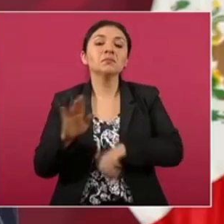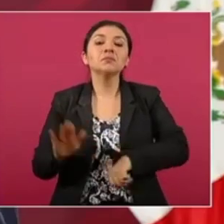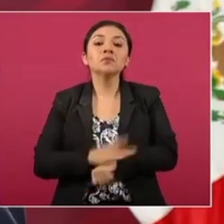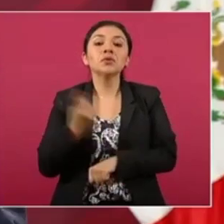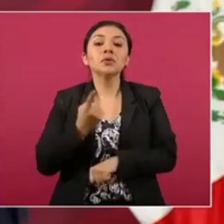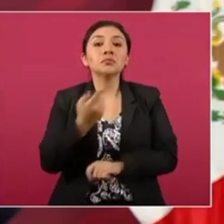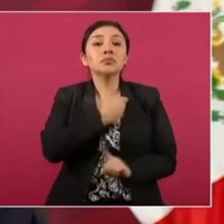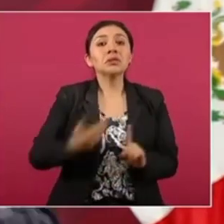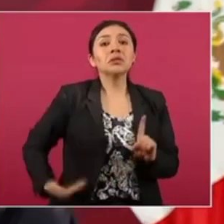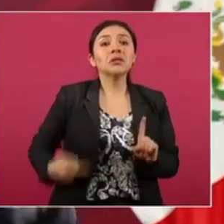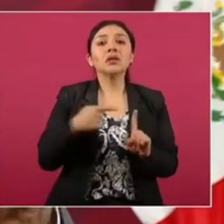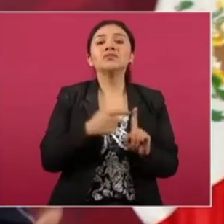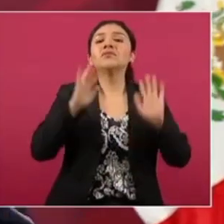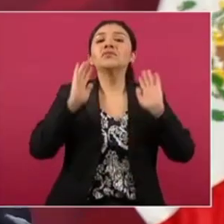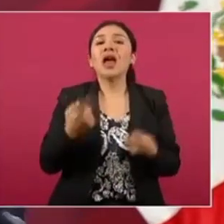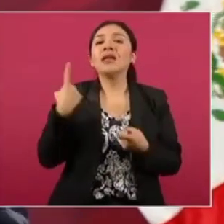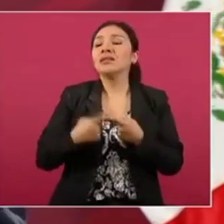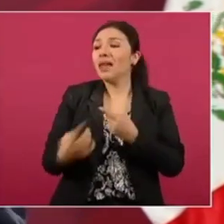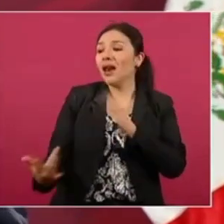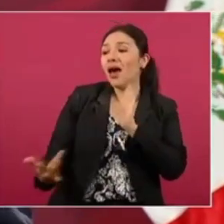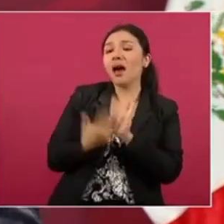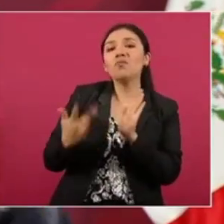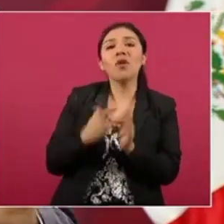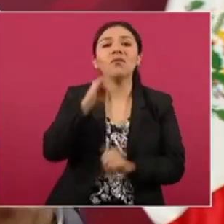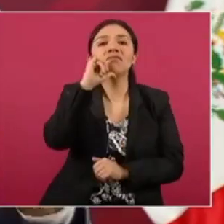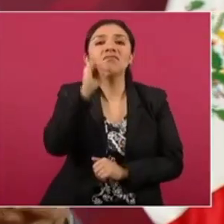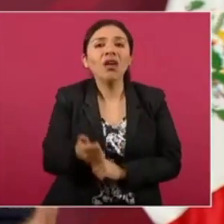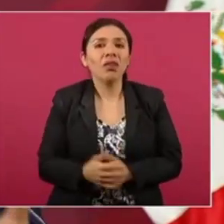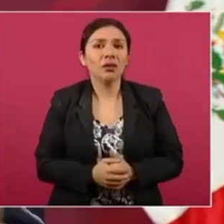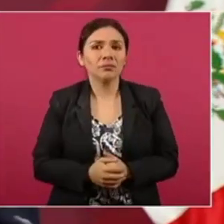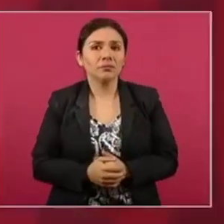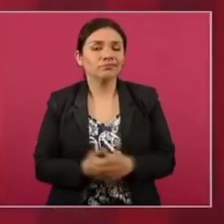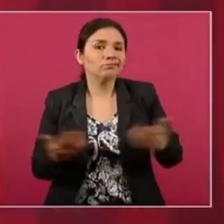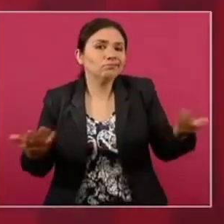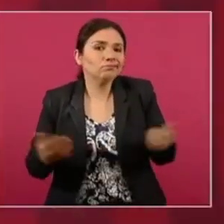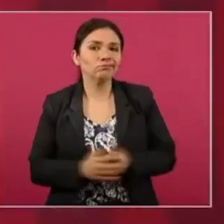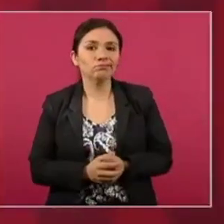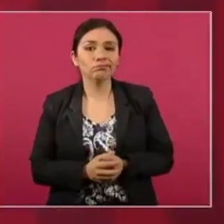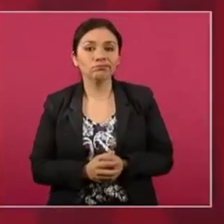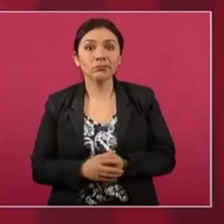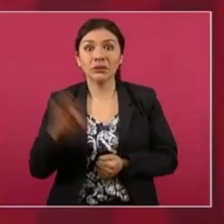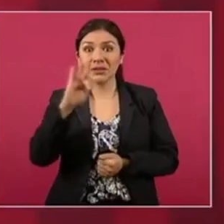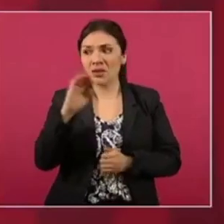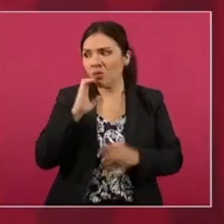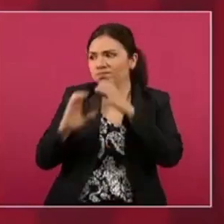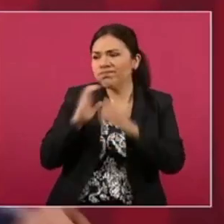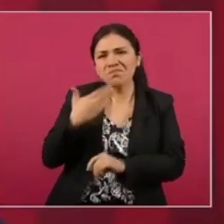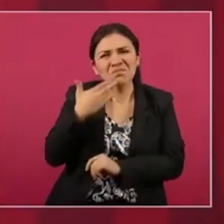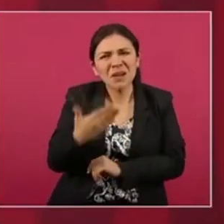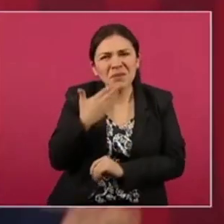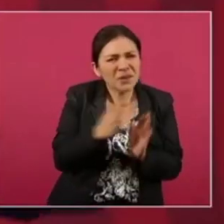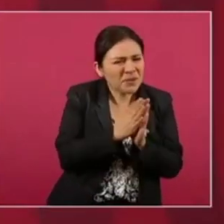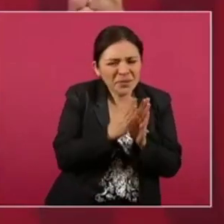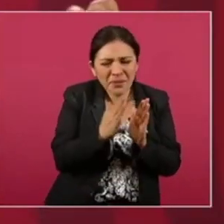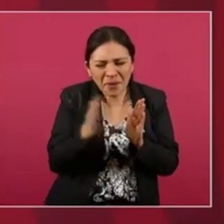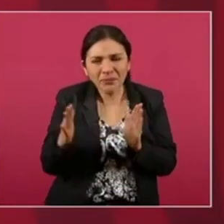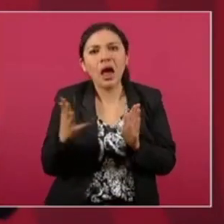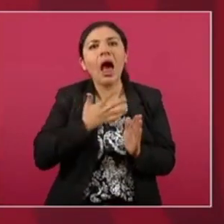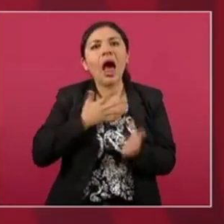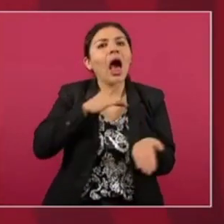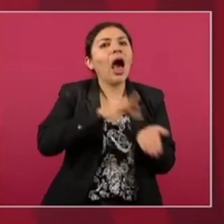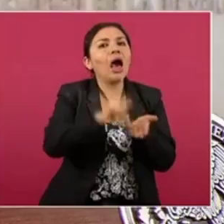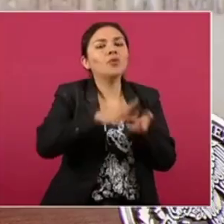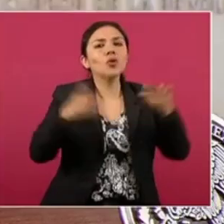quedó el presidente Madero sin base. Si se hubiese entendido con Zapata, hubiese contado con el apoyo de los